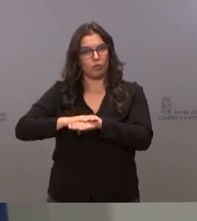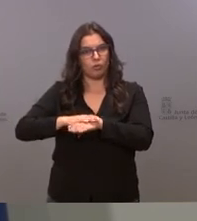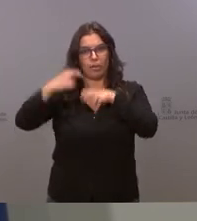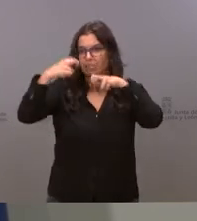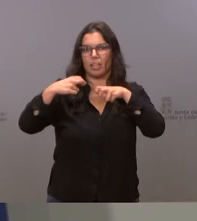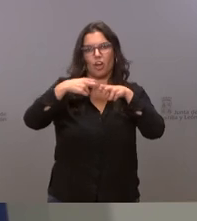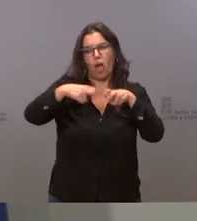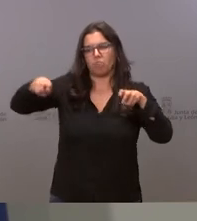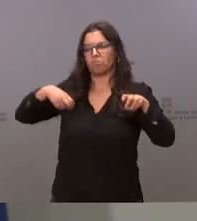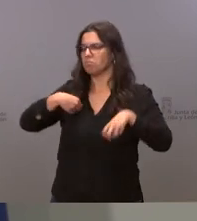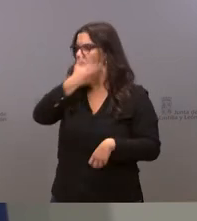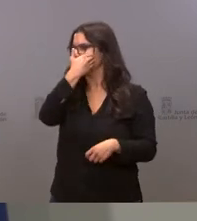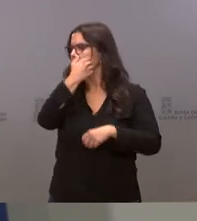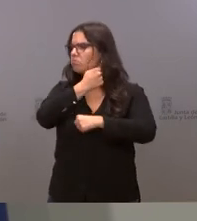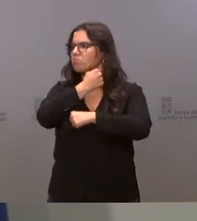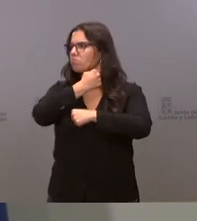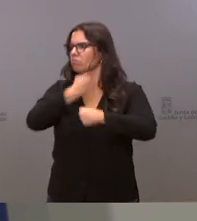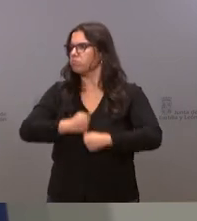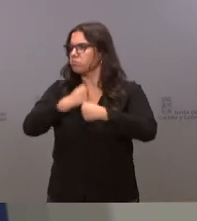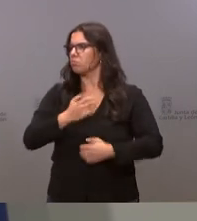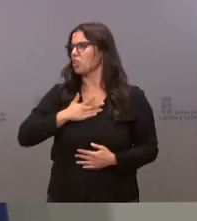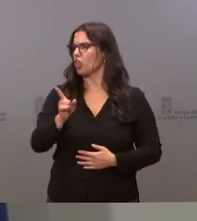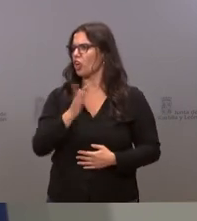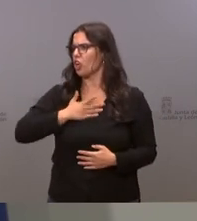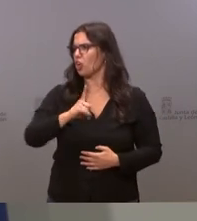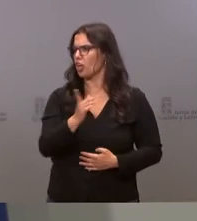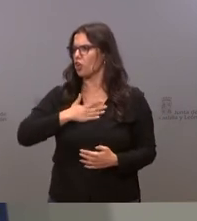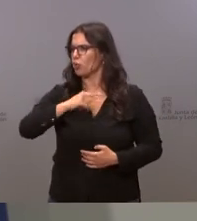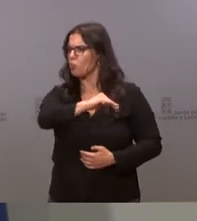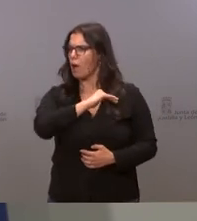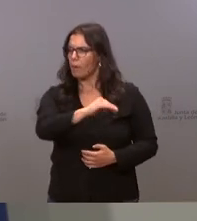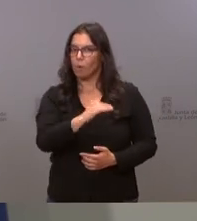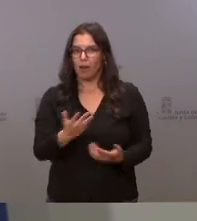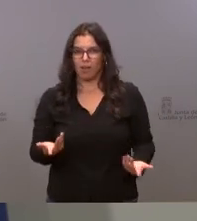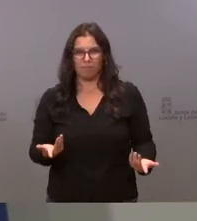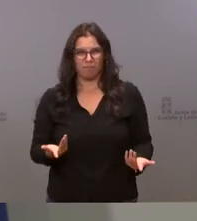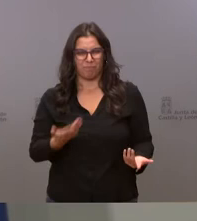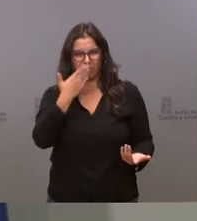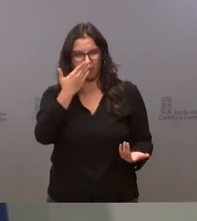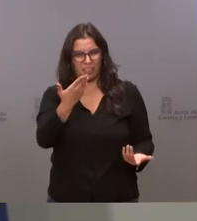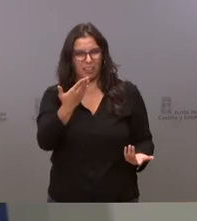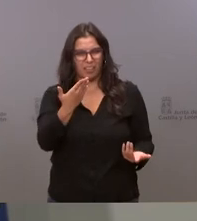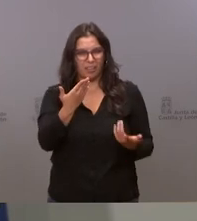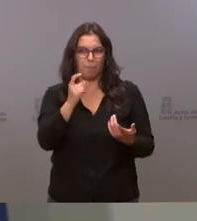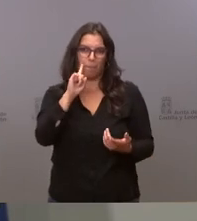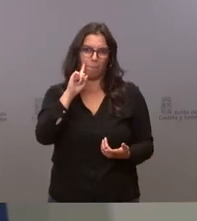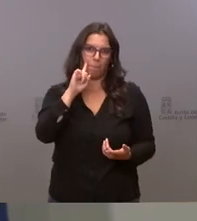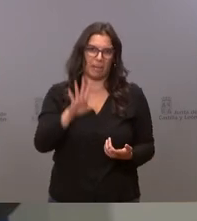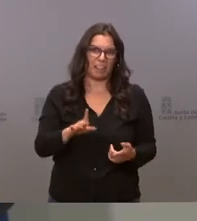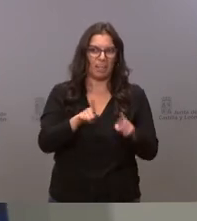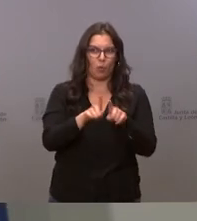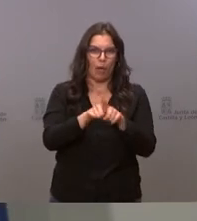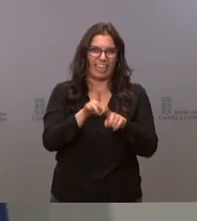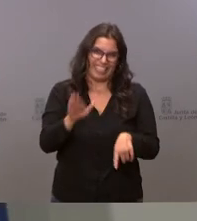dicen no quiero jugar no quiero explicar y tú eres muy malo es que de verdad esto empieza a ser primero bastante infantil bueno de hecho